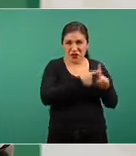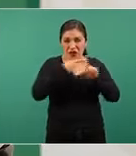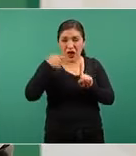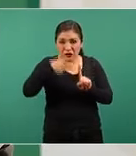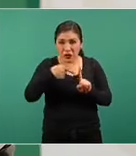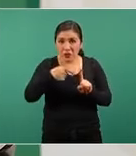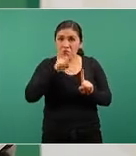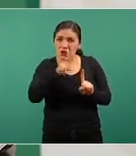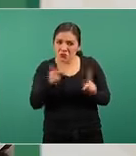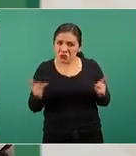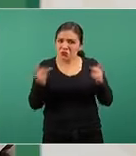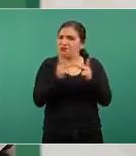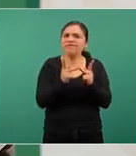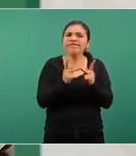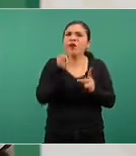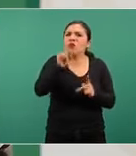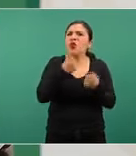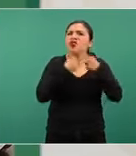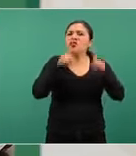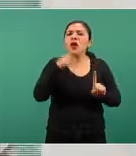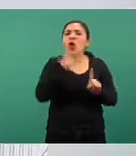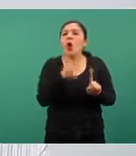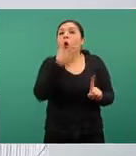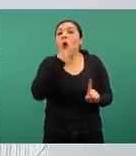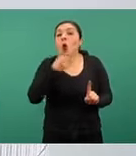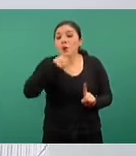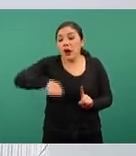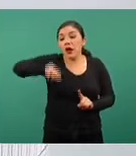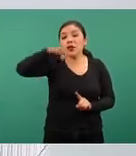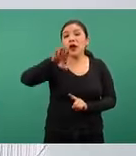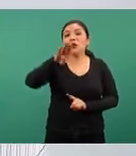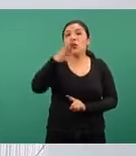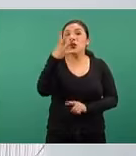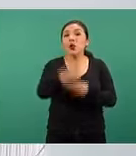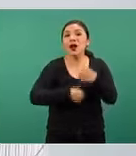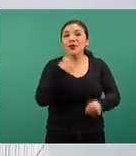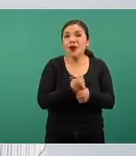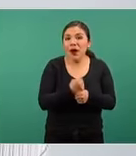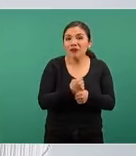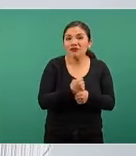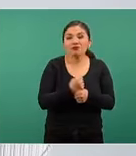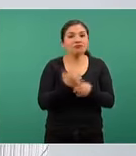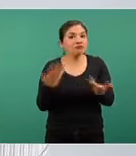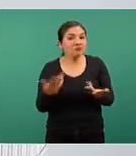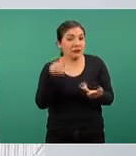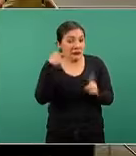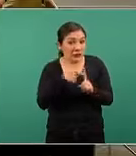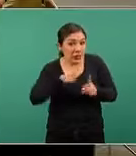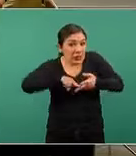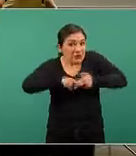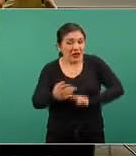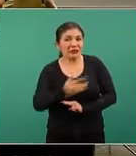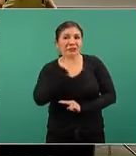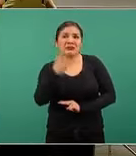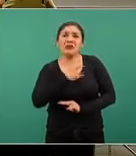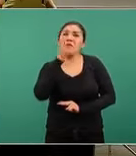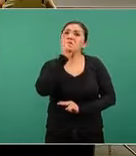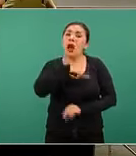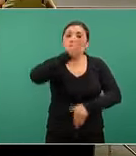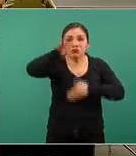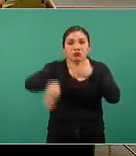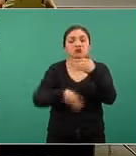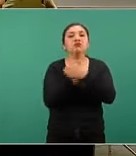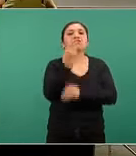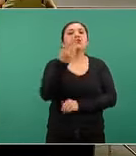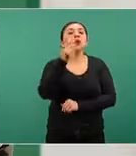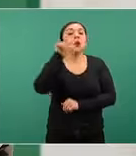conocido dado que es un hombre de 94 años y que además inició con los signos y síntomas al